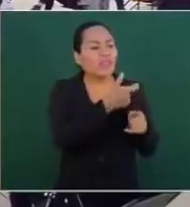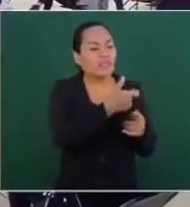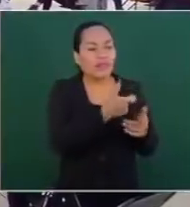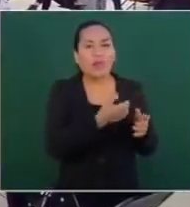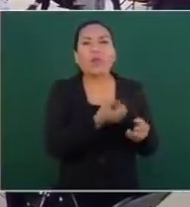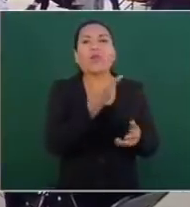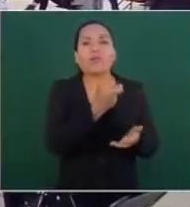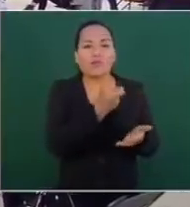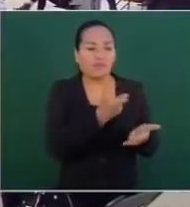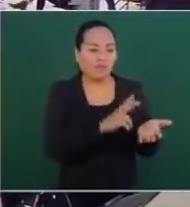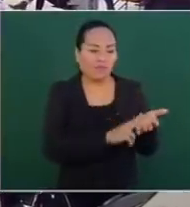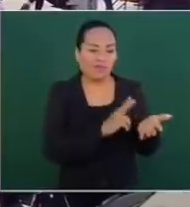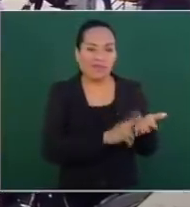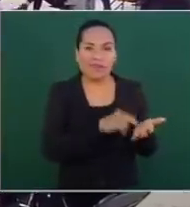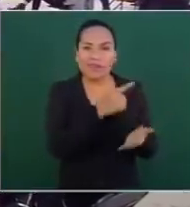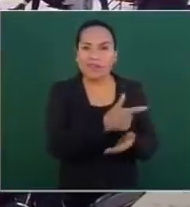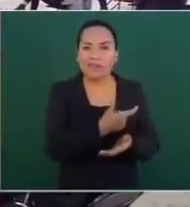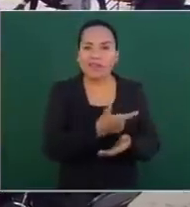En los precios.